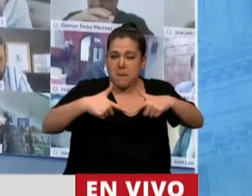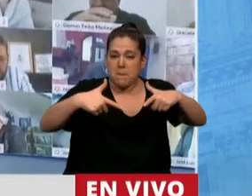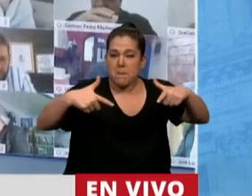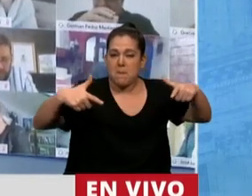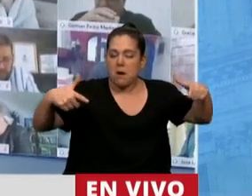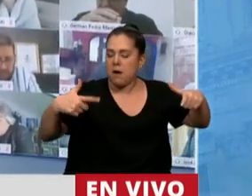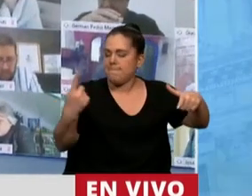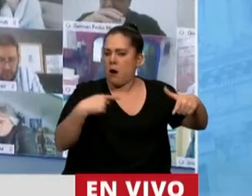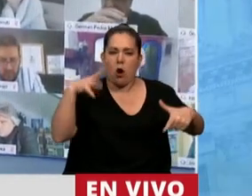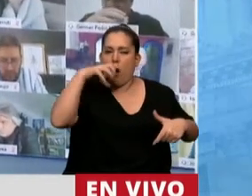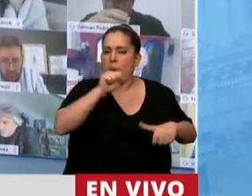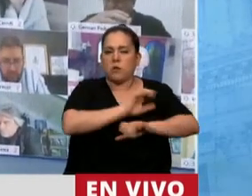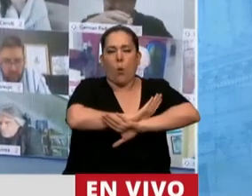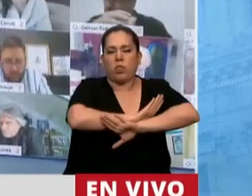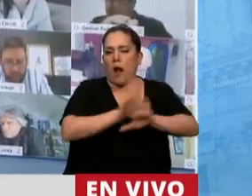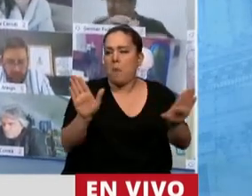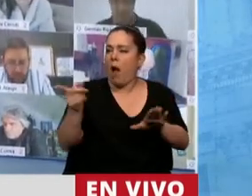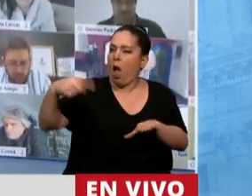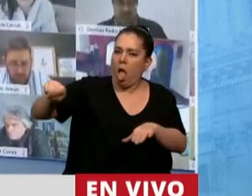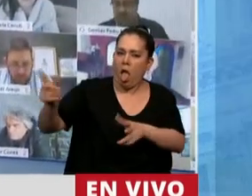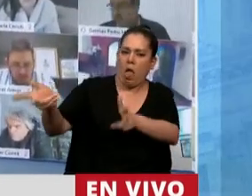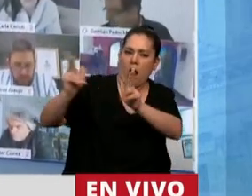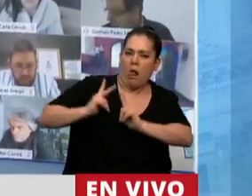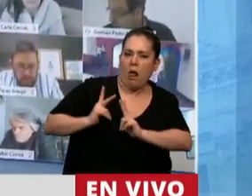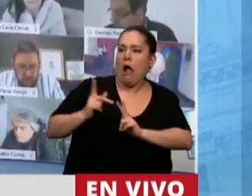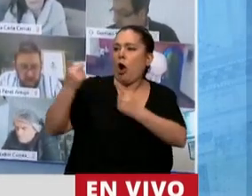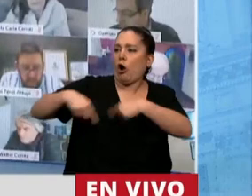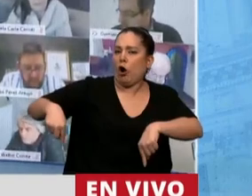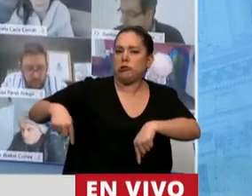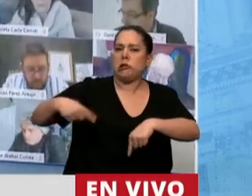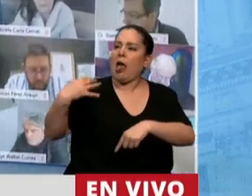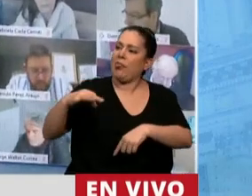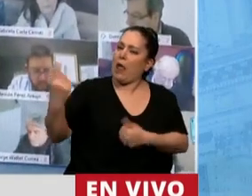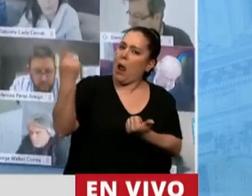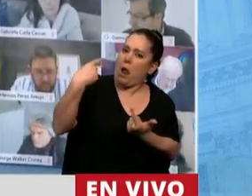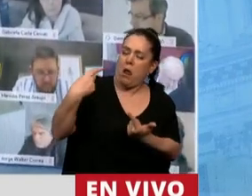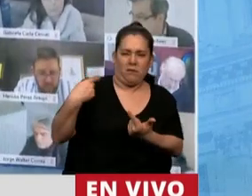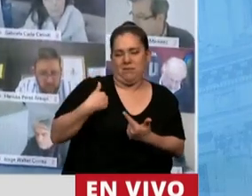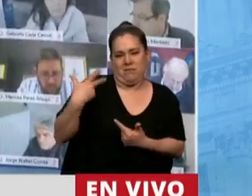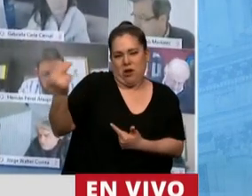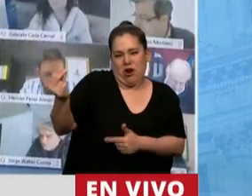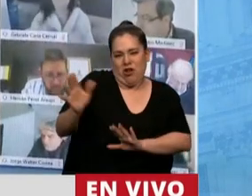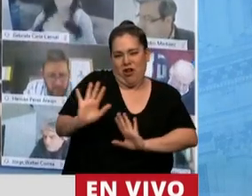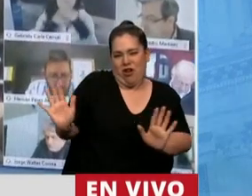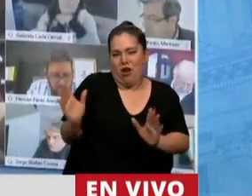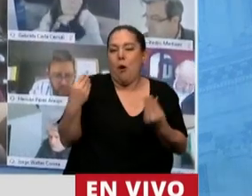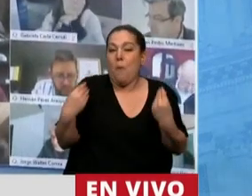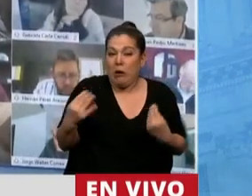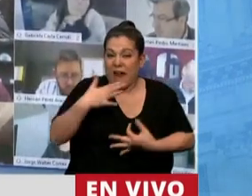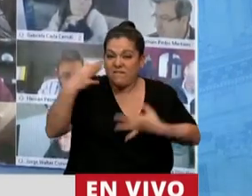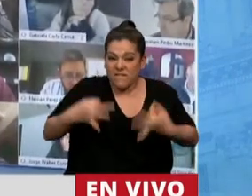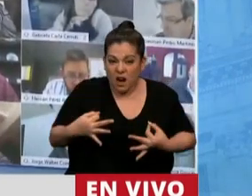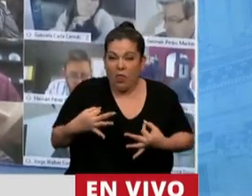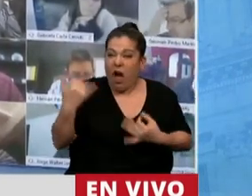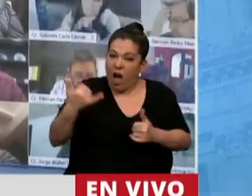a soportar que nos vengan a marcar qué es lo que tenemos que hacer, porque resulta que si hay tal